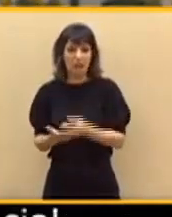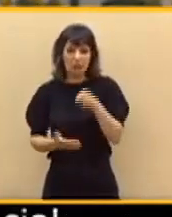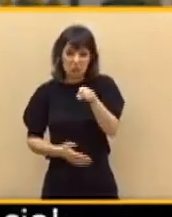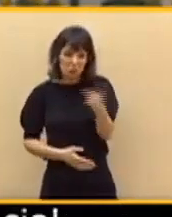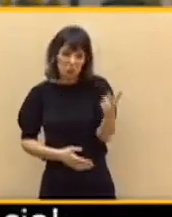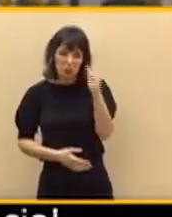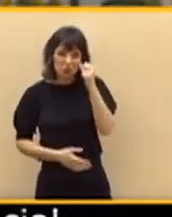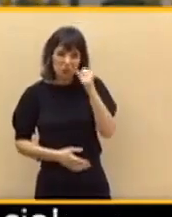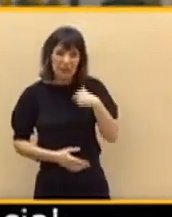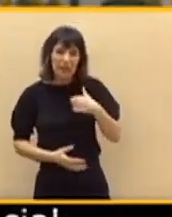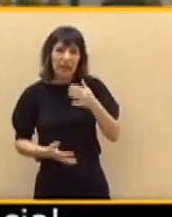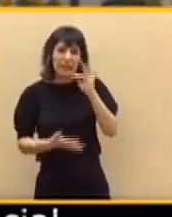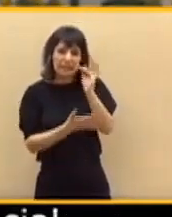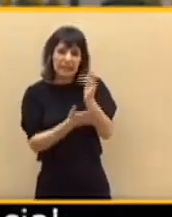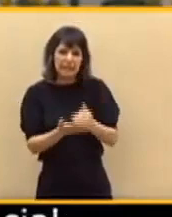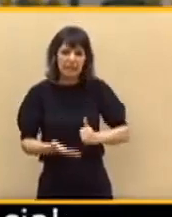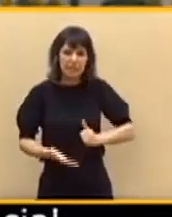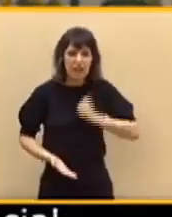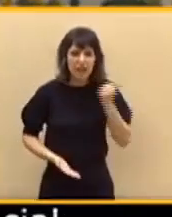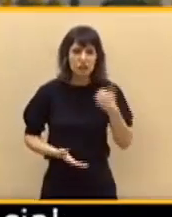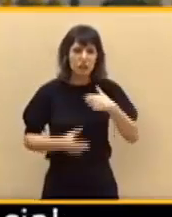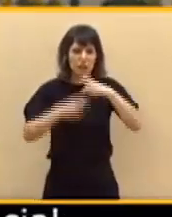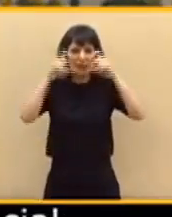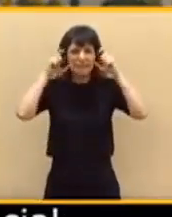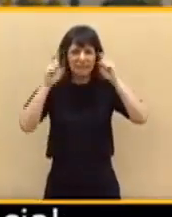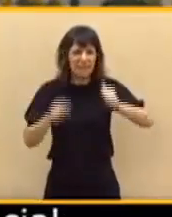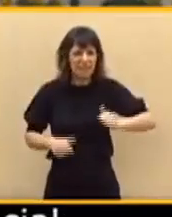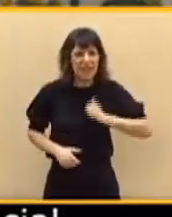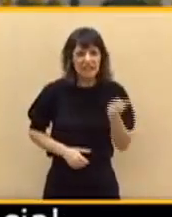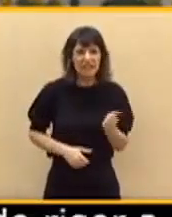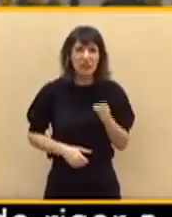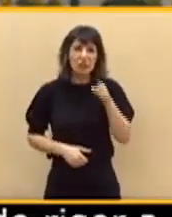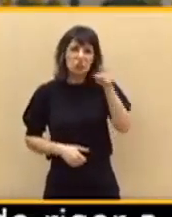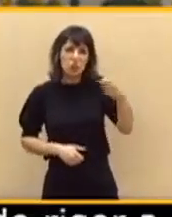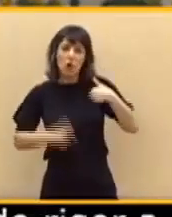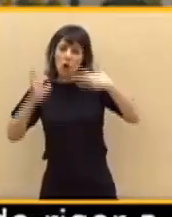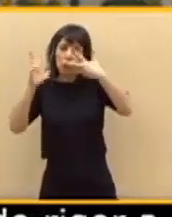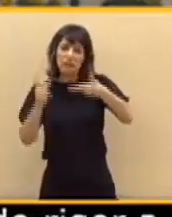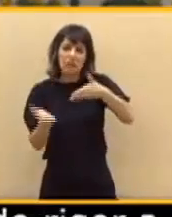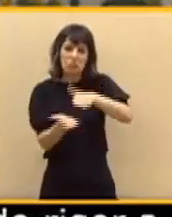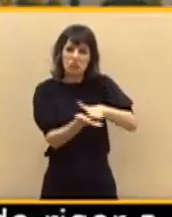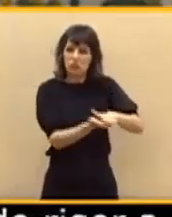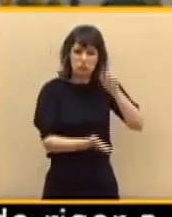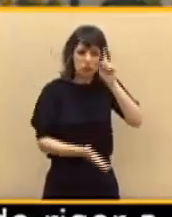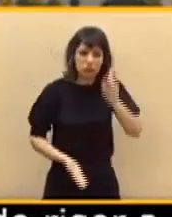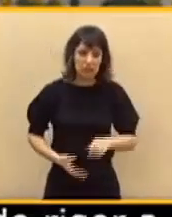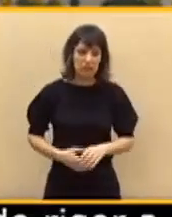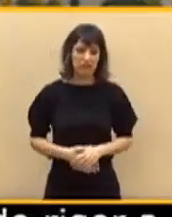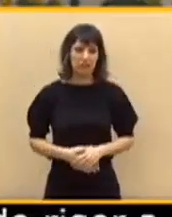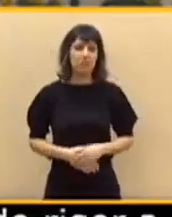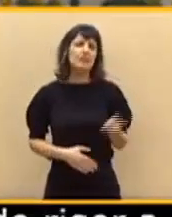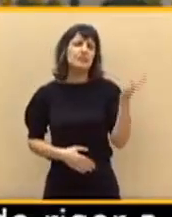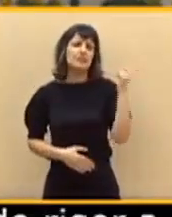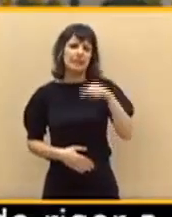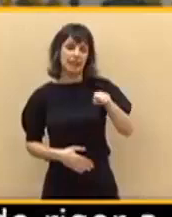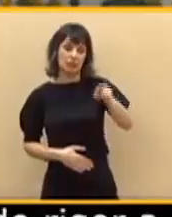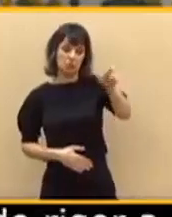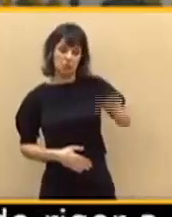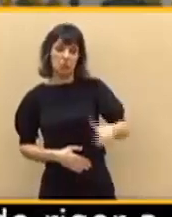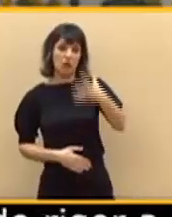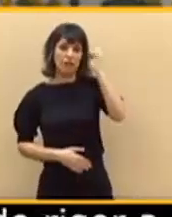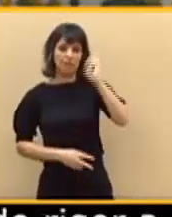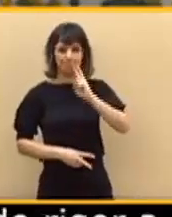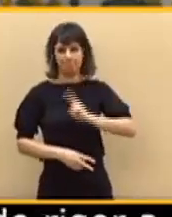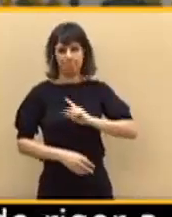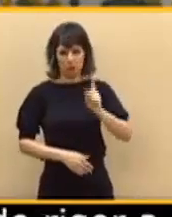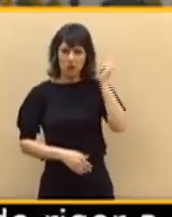mascarillas falsas, ustedes que no saben ni contar a nuestros muertos. Ya sé, señor Iglesias, que usted no me va a responder y ya sé por qué.